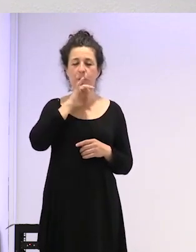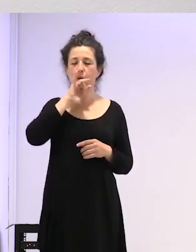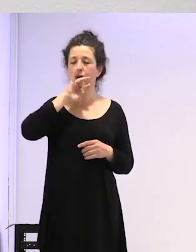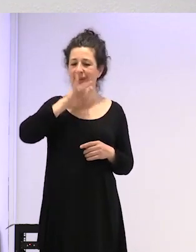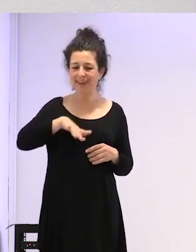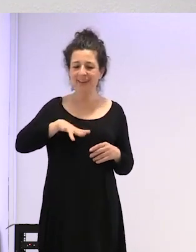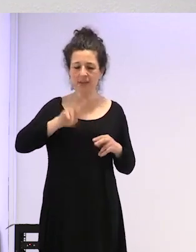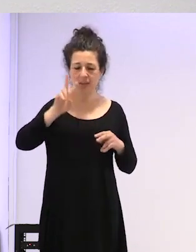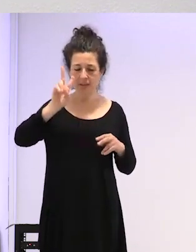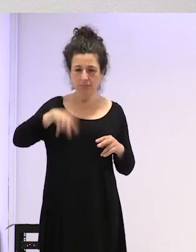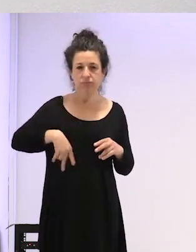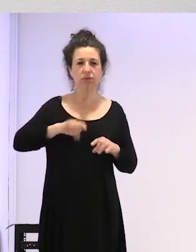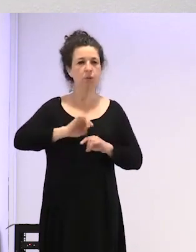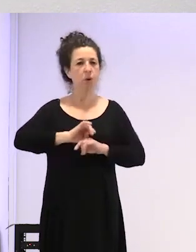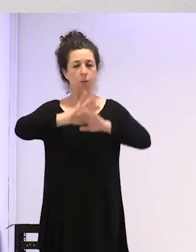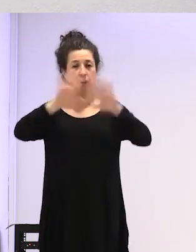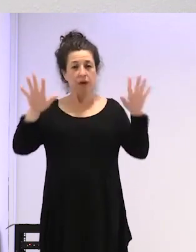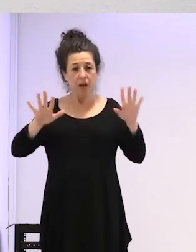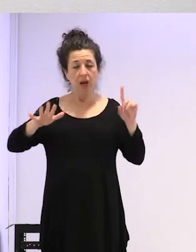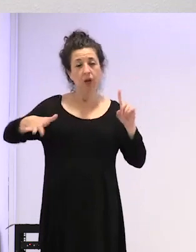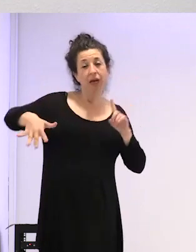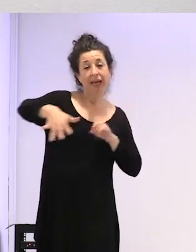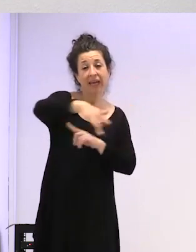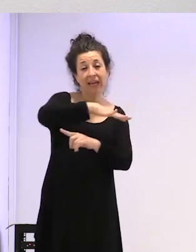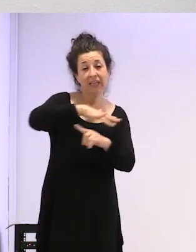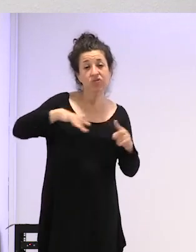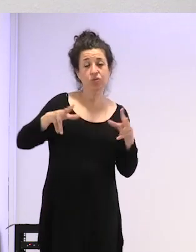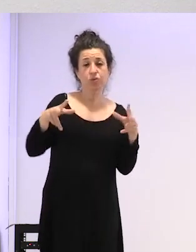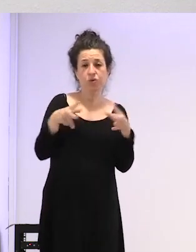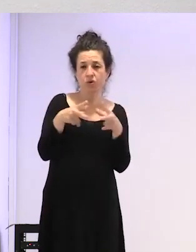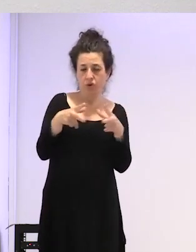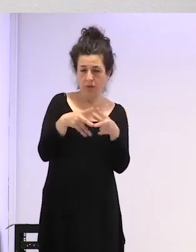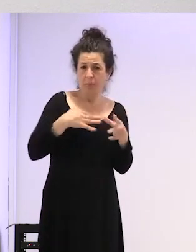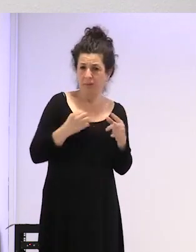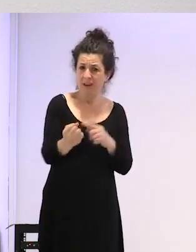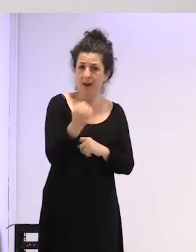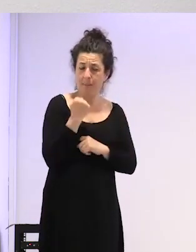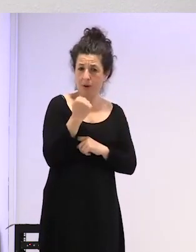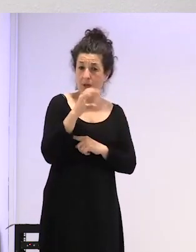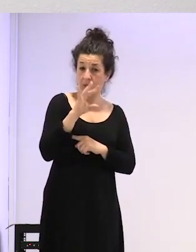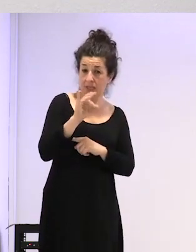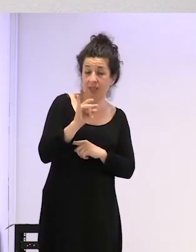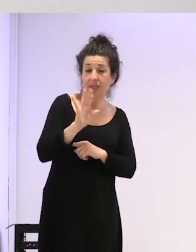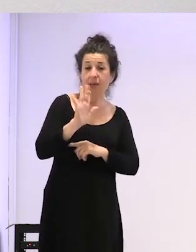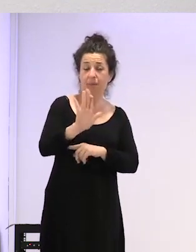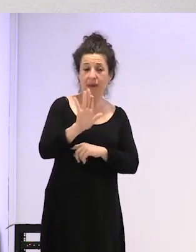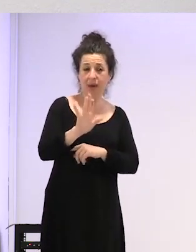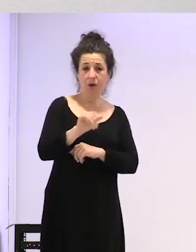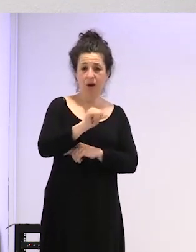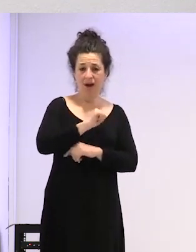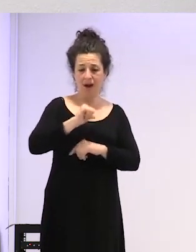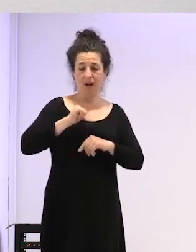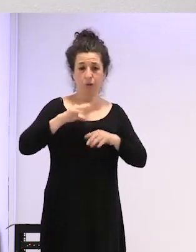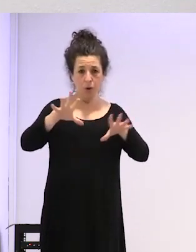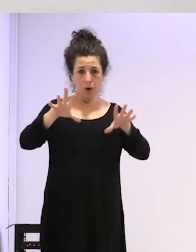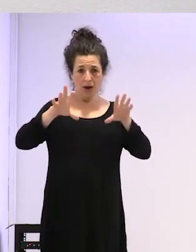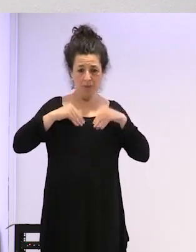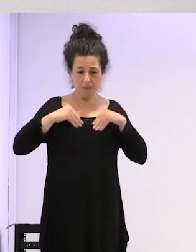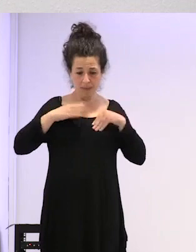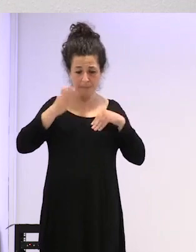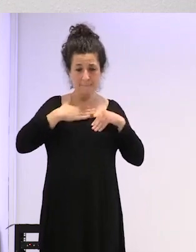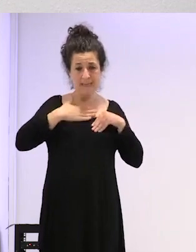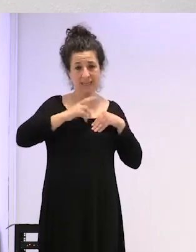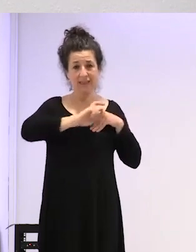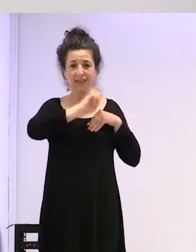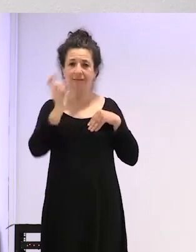lo tenga claro todo tu entorno social incluso aunque te apoye en la propia aceptación de tu diversidad